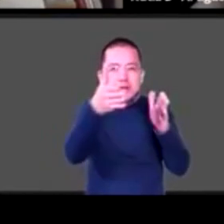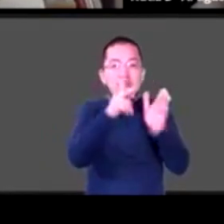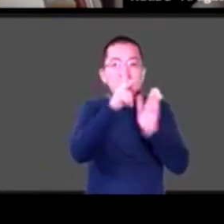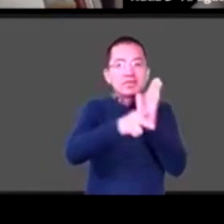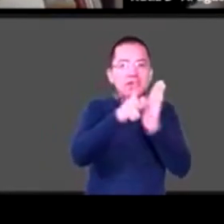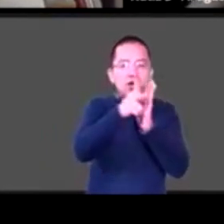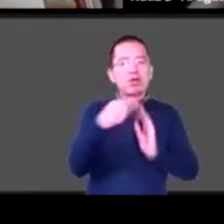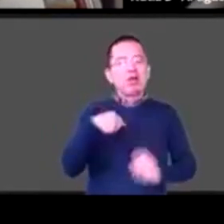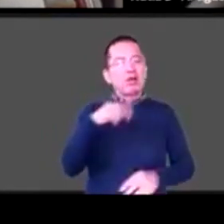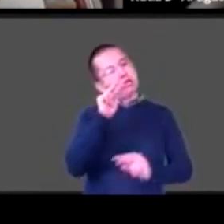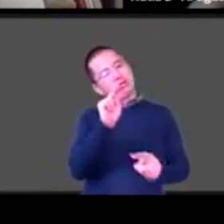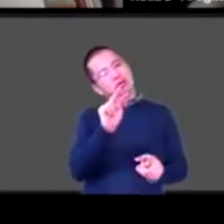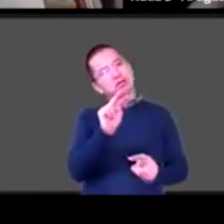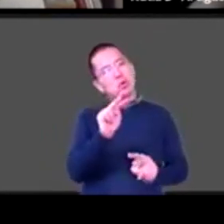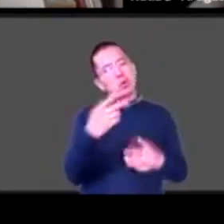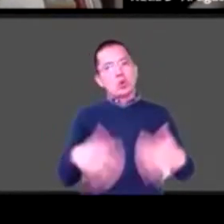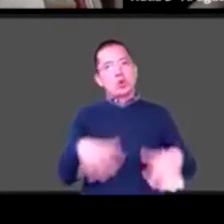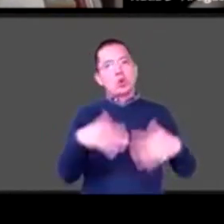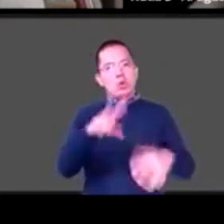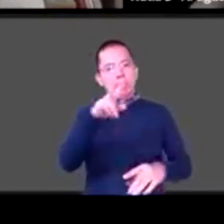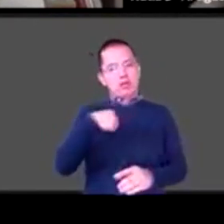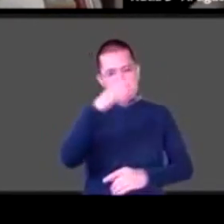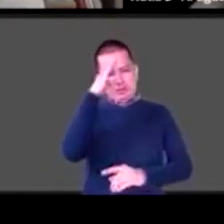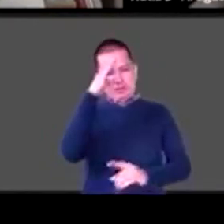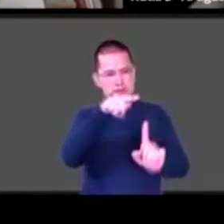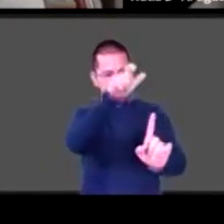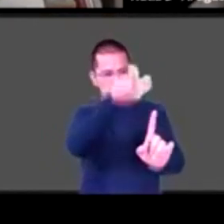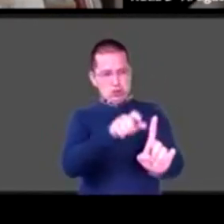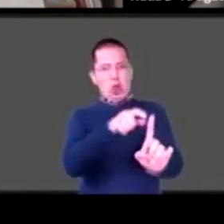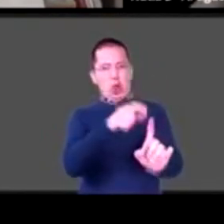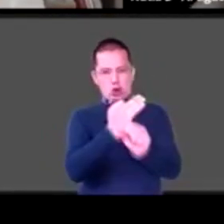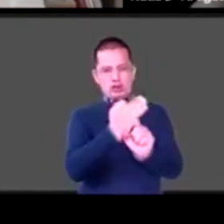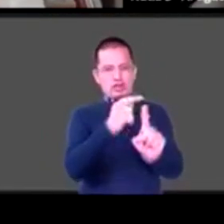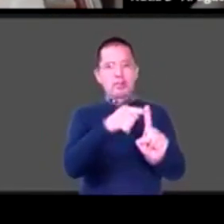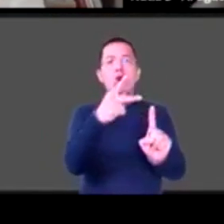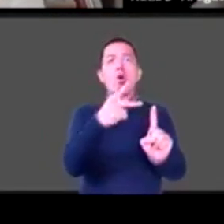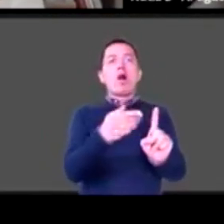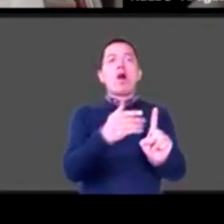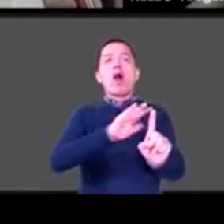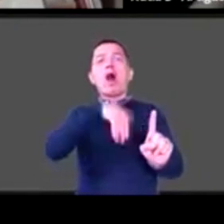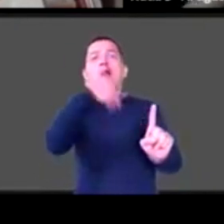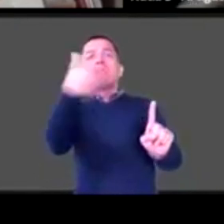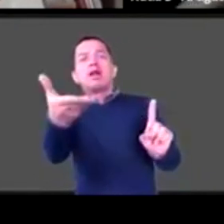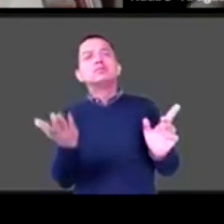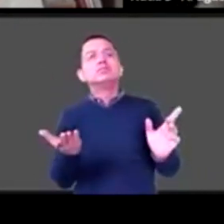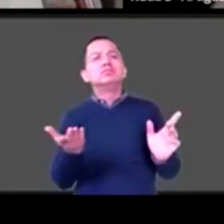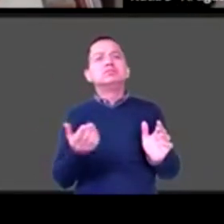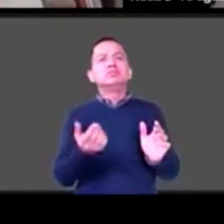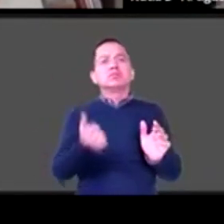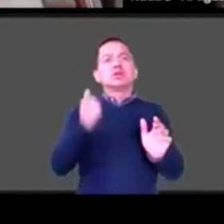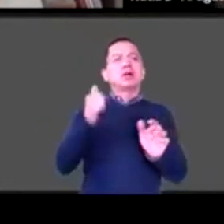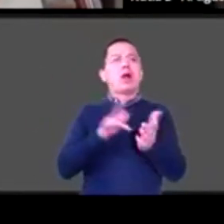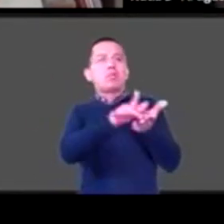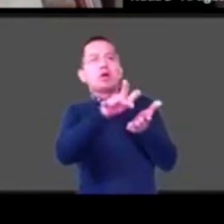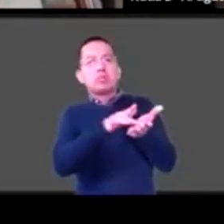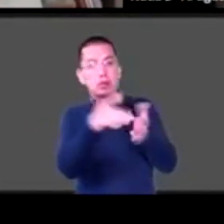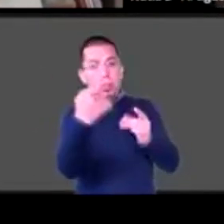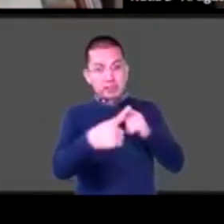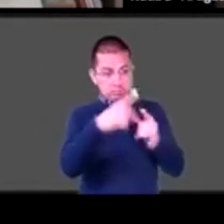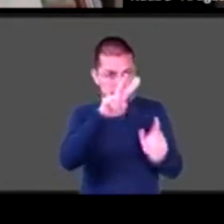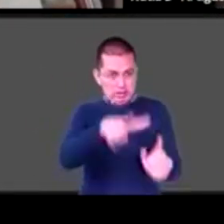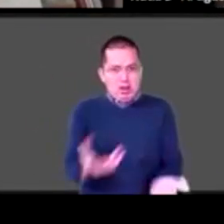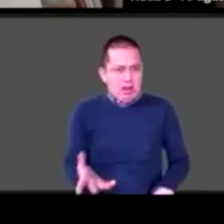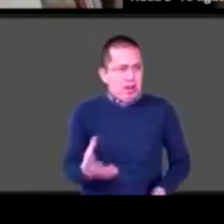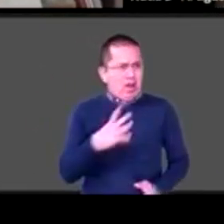en lo que no se ve en ese video. Y lo que no se ve en ese video es que atrás,